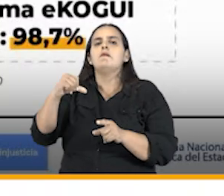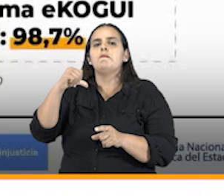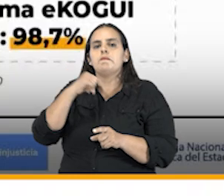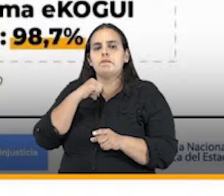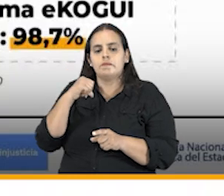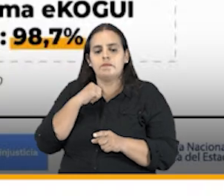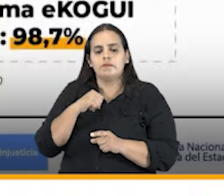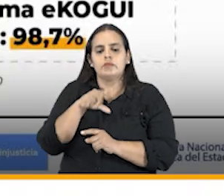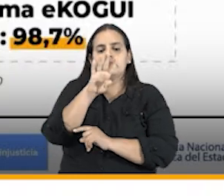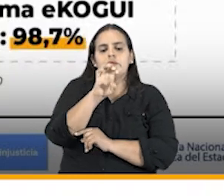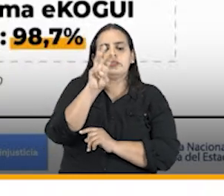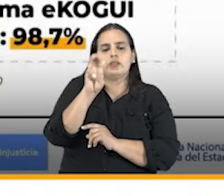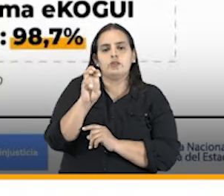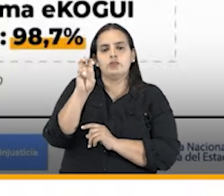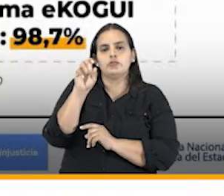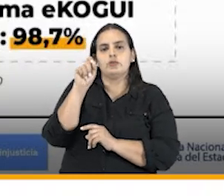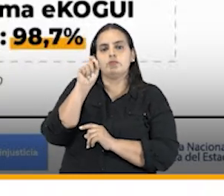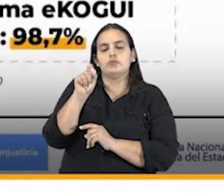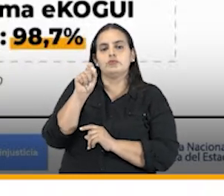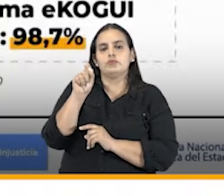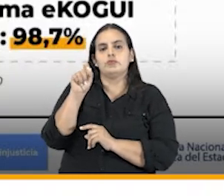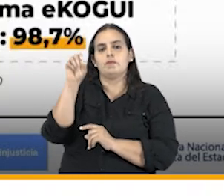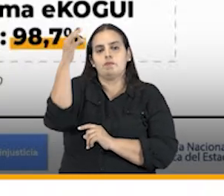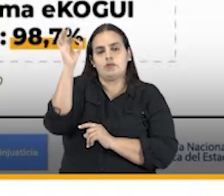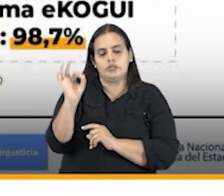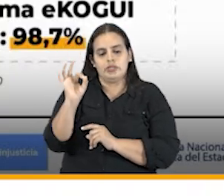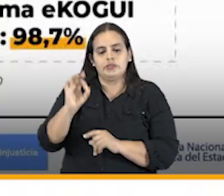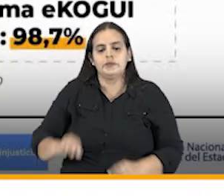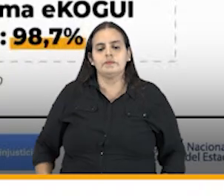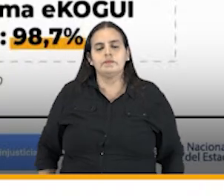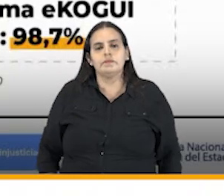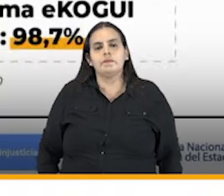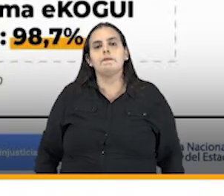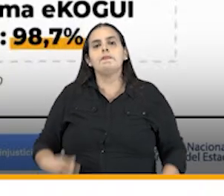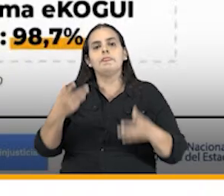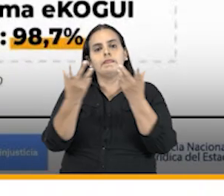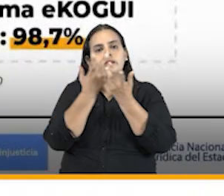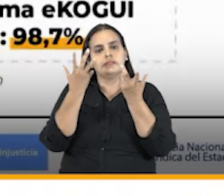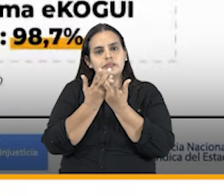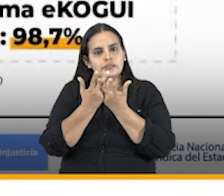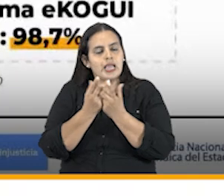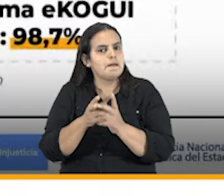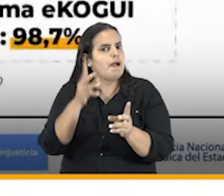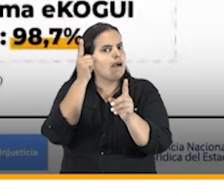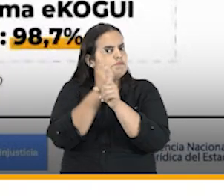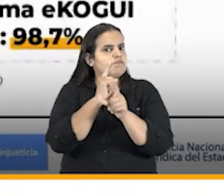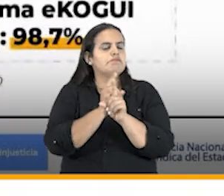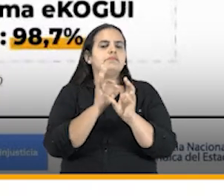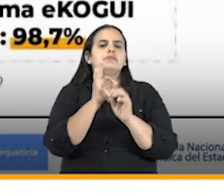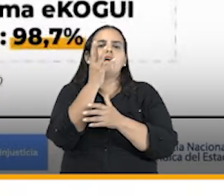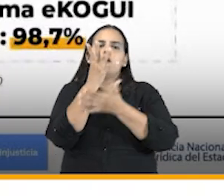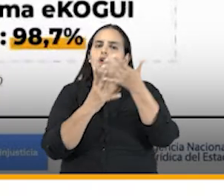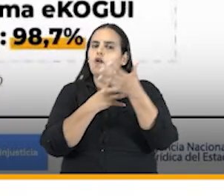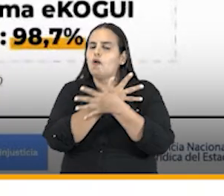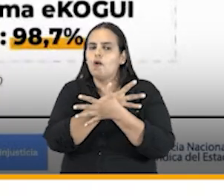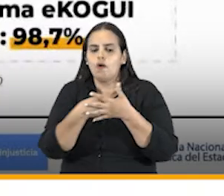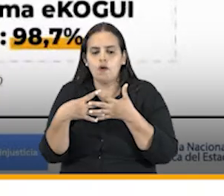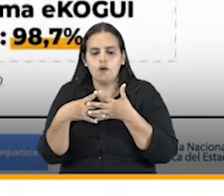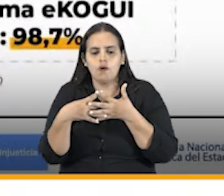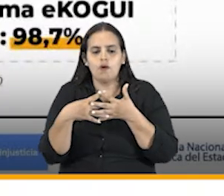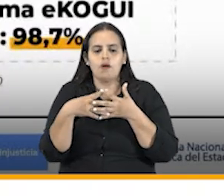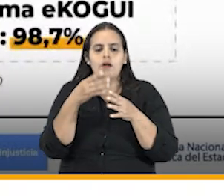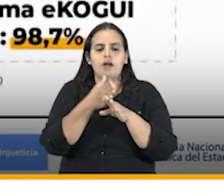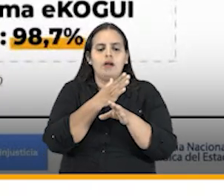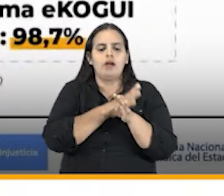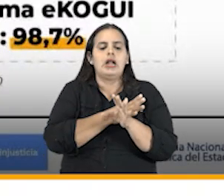invitador promedio del 98,7% esto refleja en que el sistema estuvo disponible en el horario en el que se